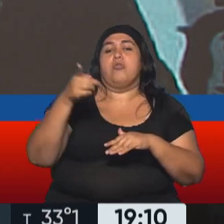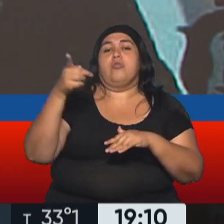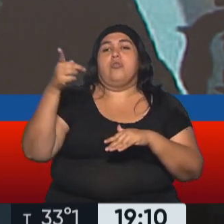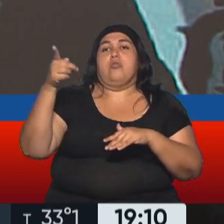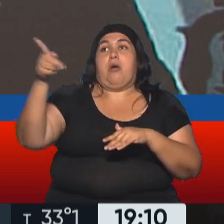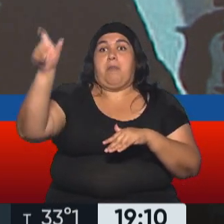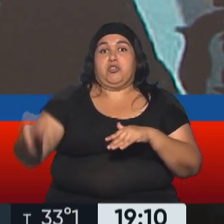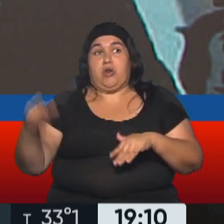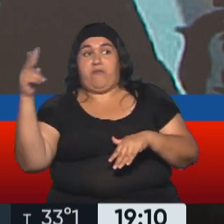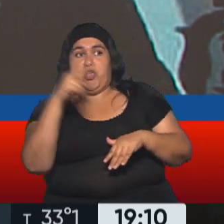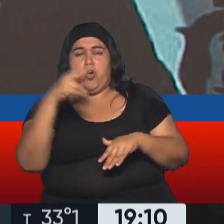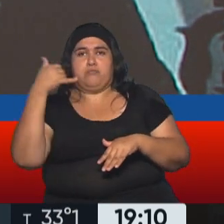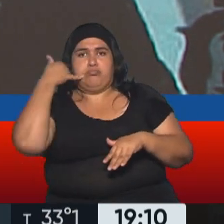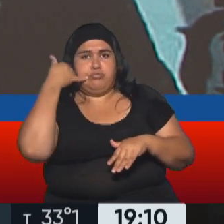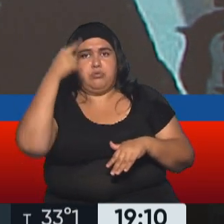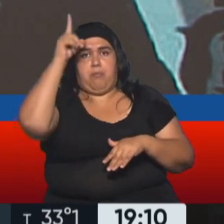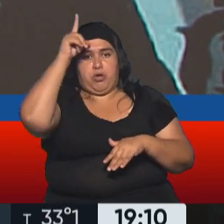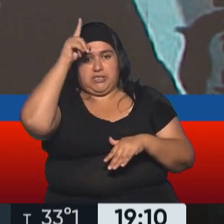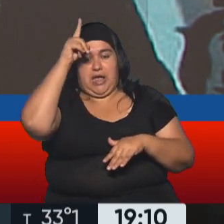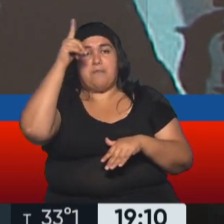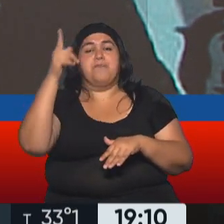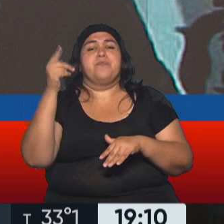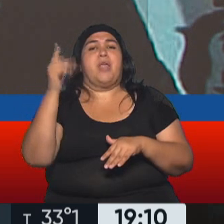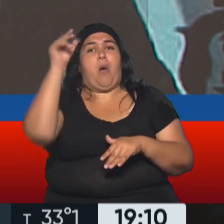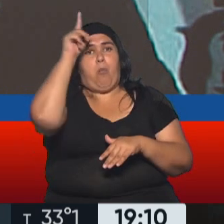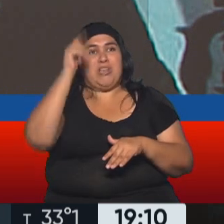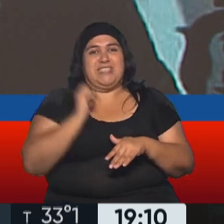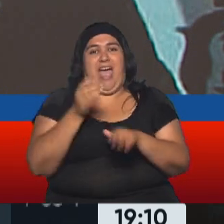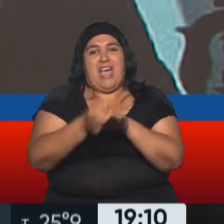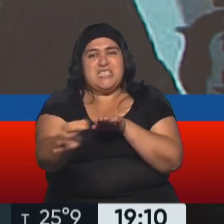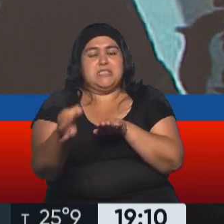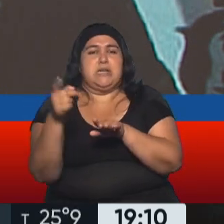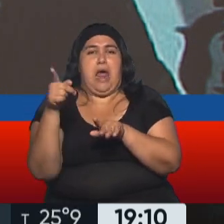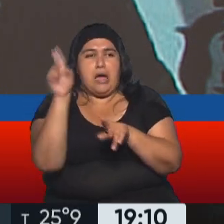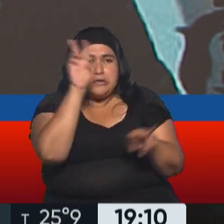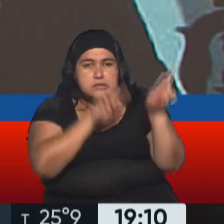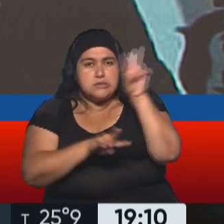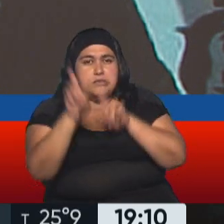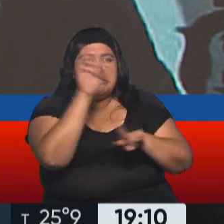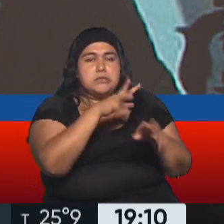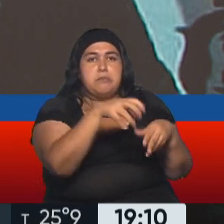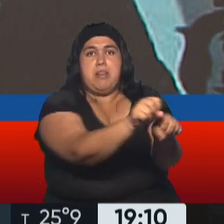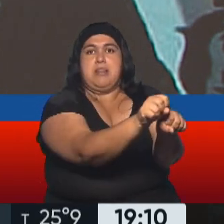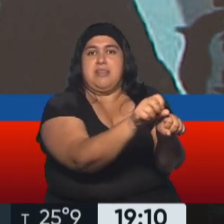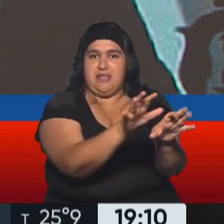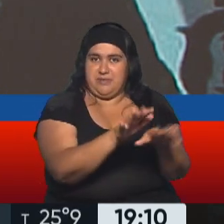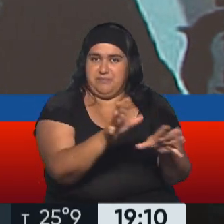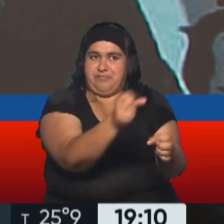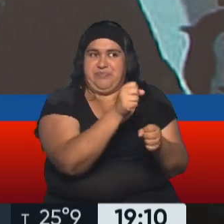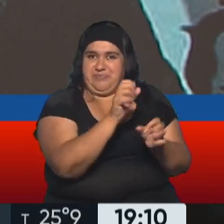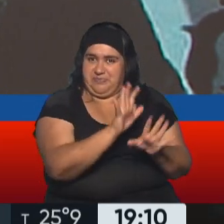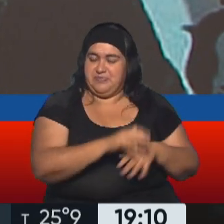la policía y, y la guardia isleña empezó a rastrellar hasta que la encontró. esta es carita cuando llegó a,